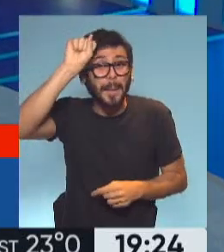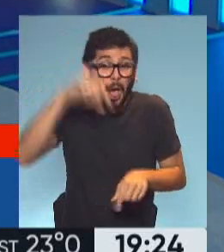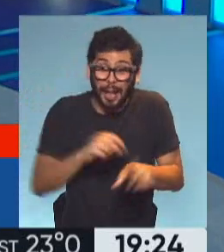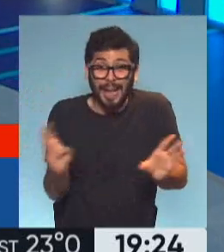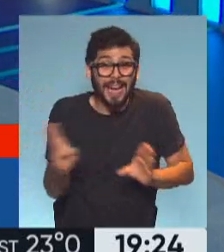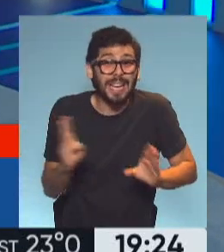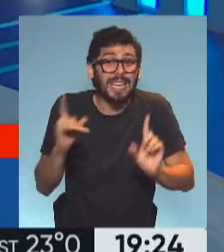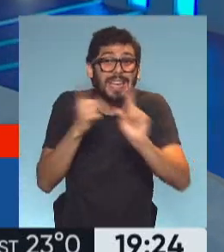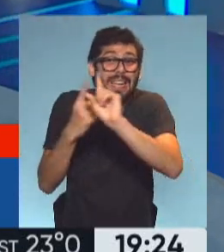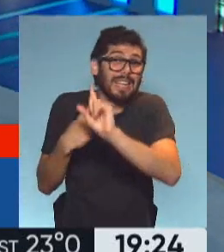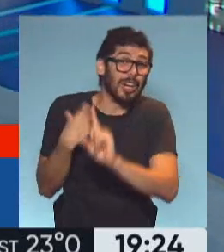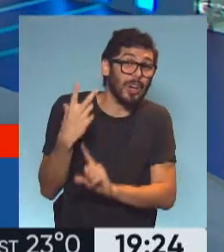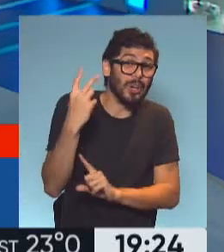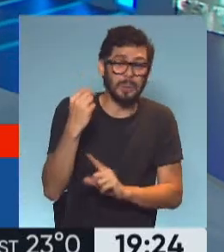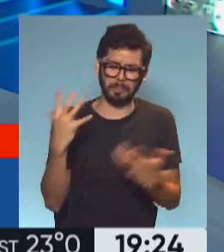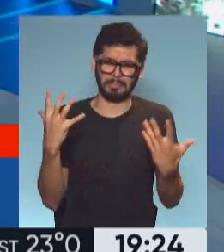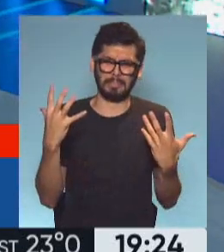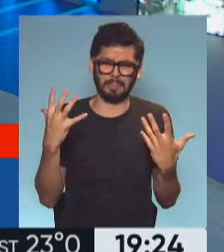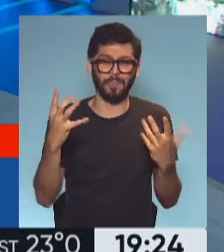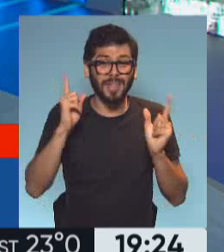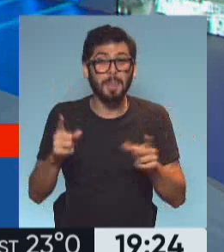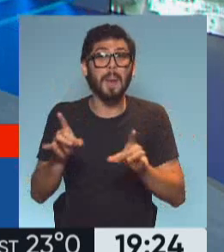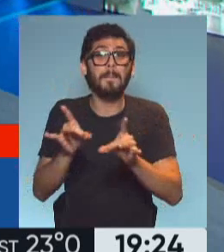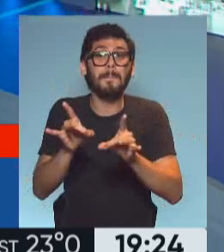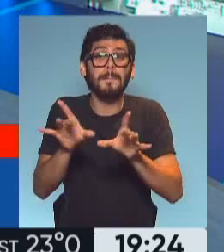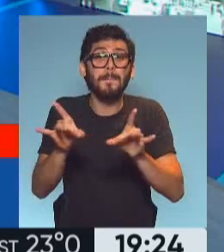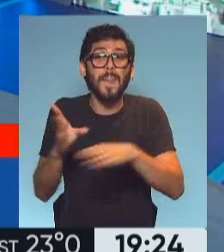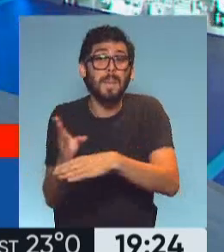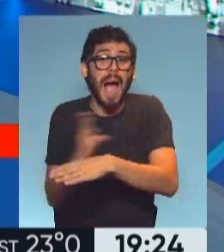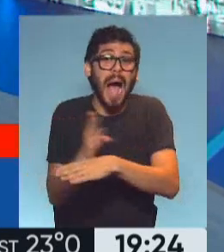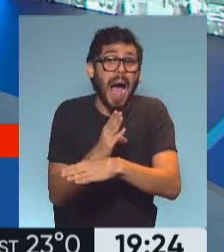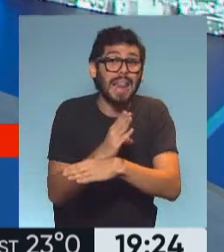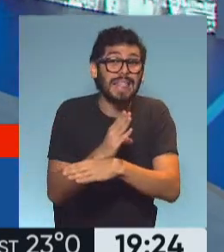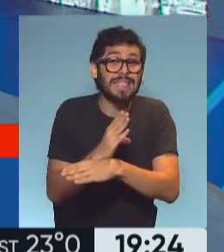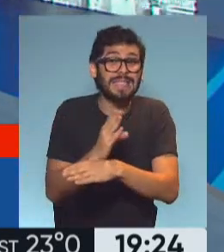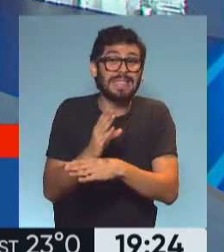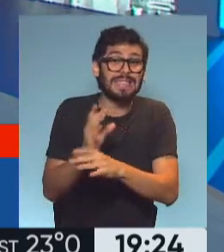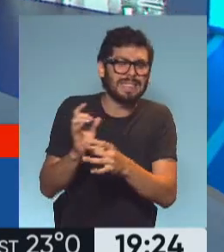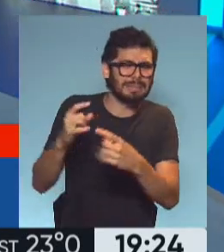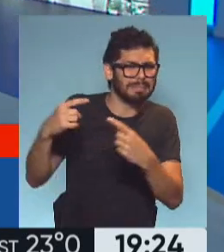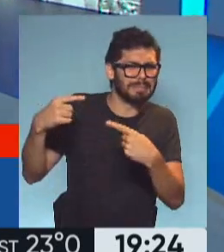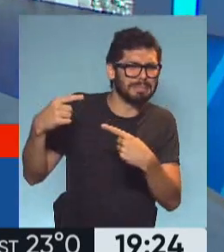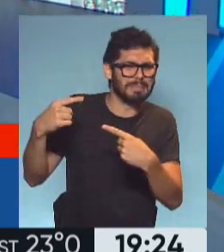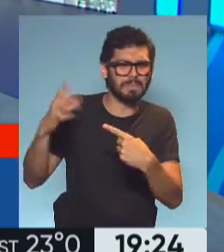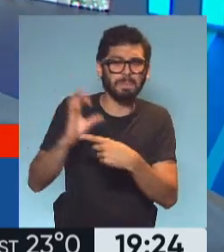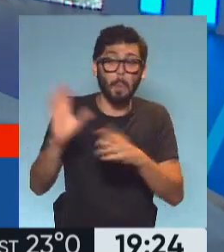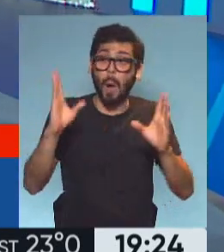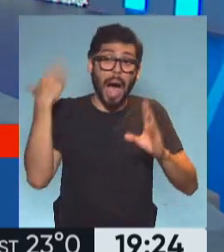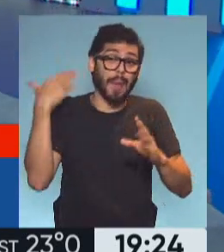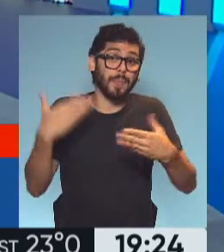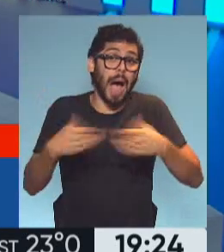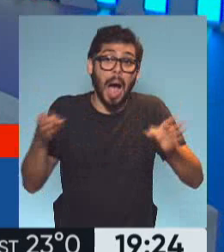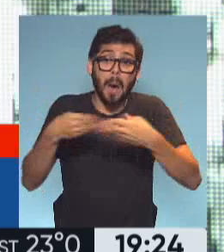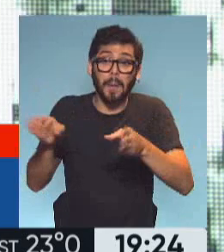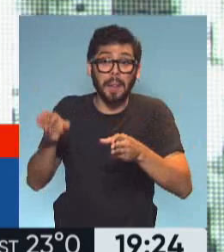Entonces, estamos hablando antes de la pandemia, donde todavía las fronteras estaban completamente abiertas, y es el representante